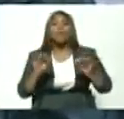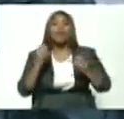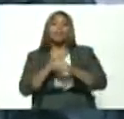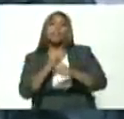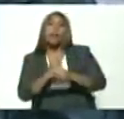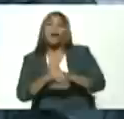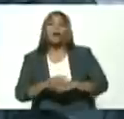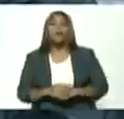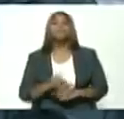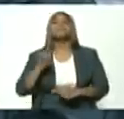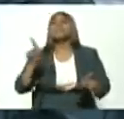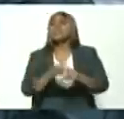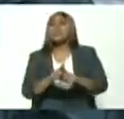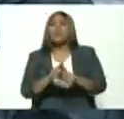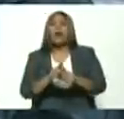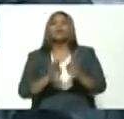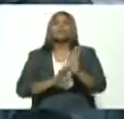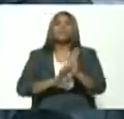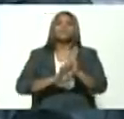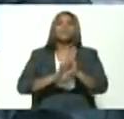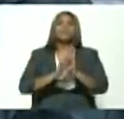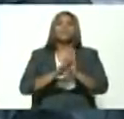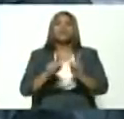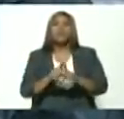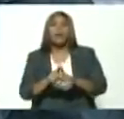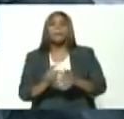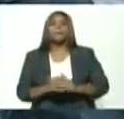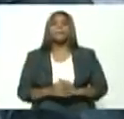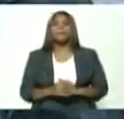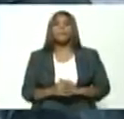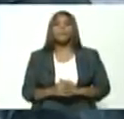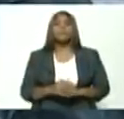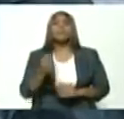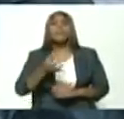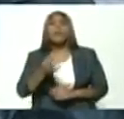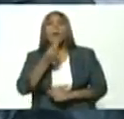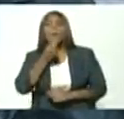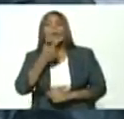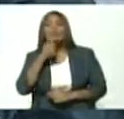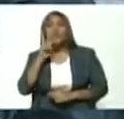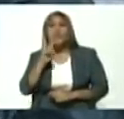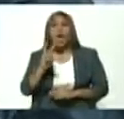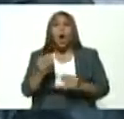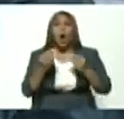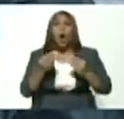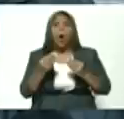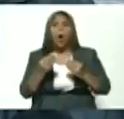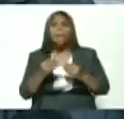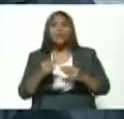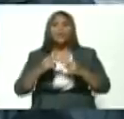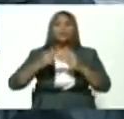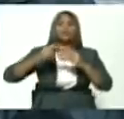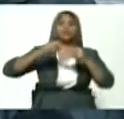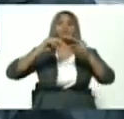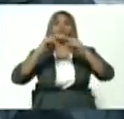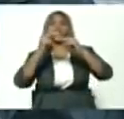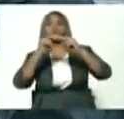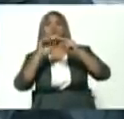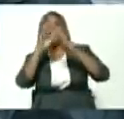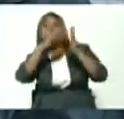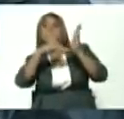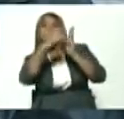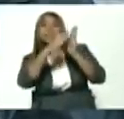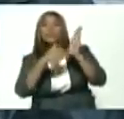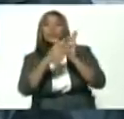Igualmente, va avanzando el concurso de muralismo, de verdad que es hermoso ver cómo las paredes se están llenando de colores,